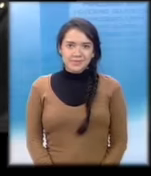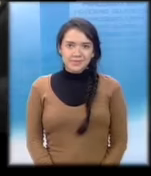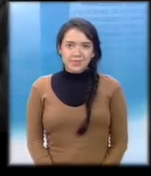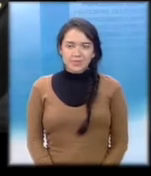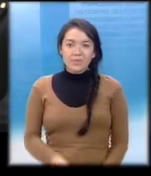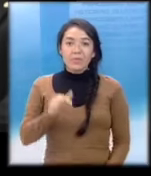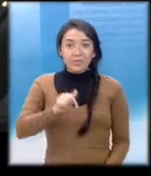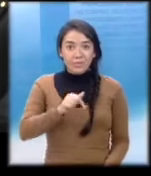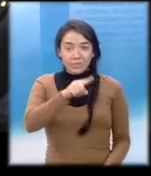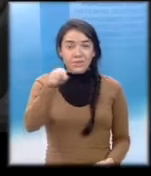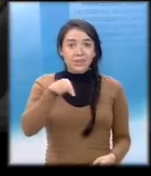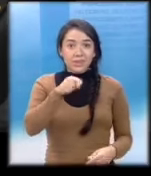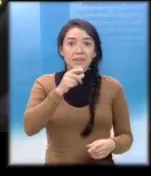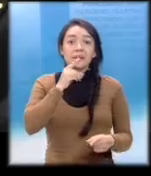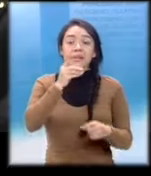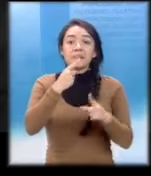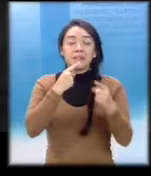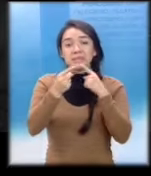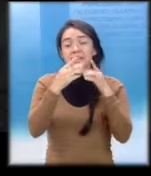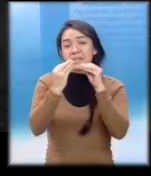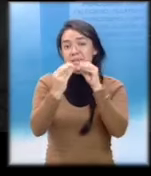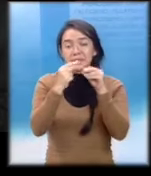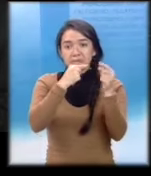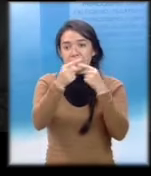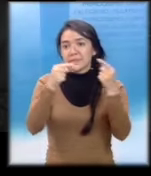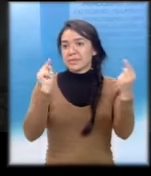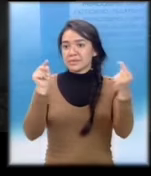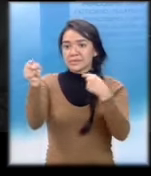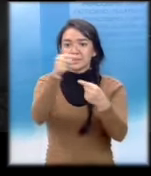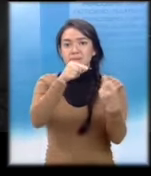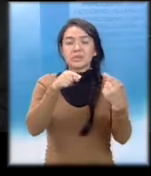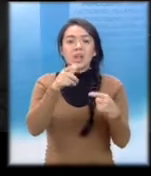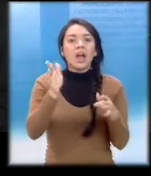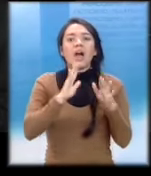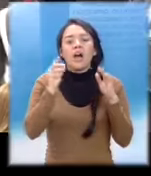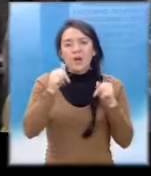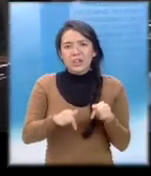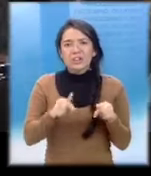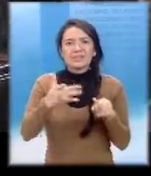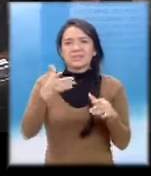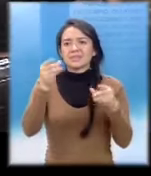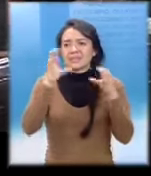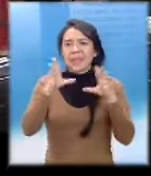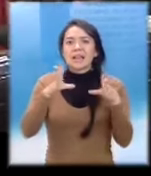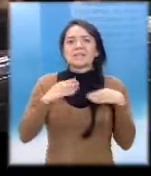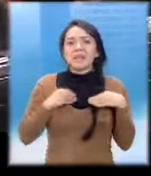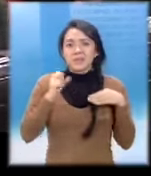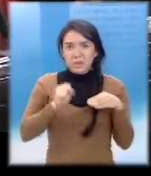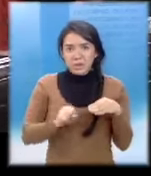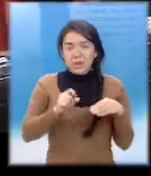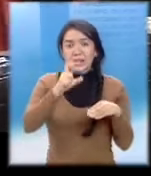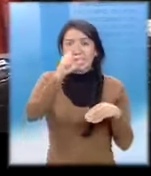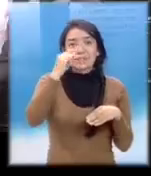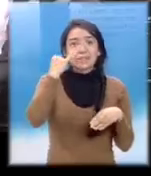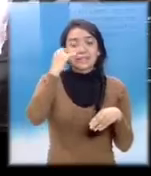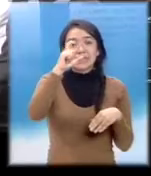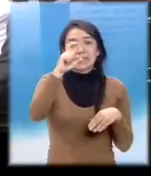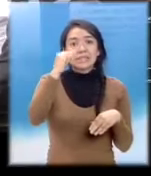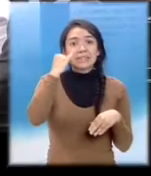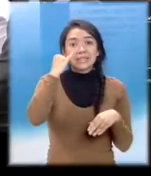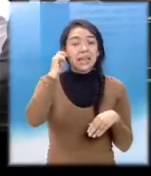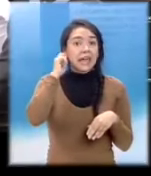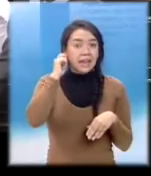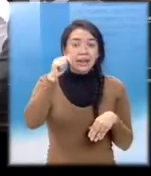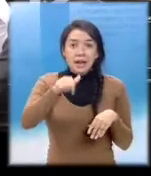Durante los discursos no hubo novedades Solo que la CSE ya no quiere injerencia extranjera A los CICIG Como